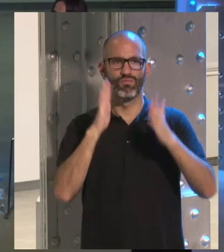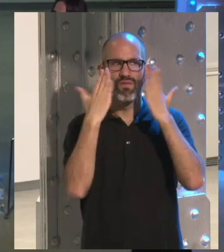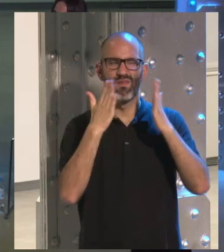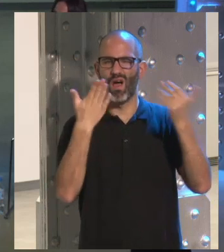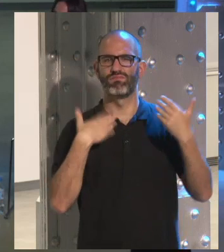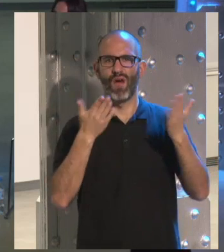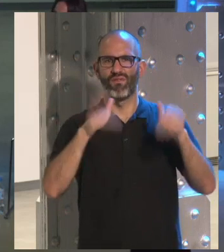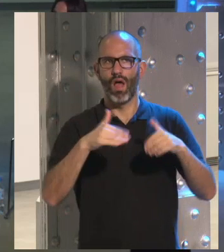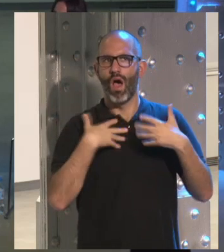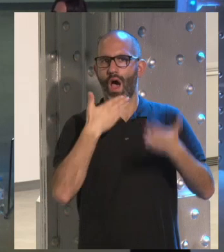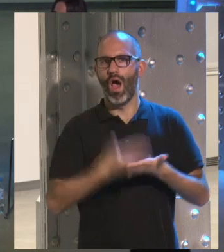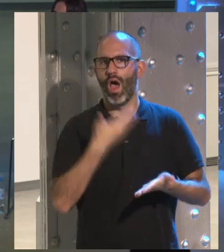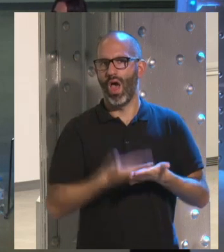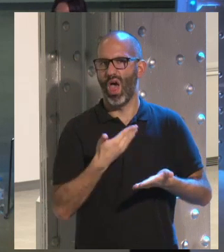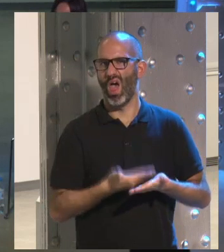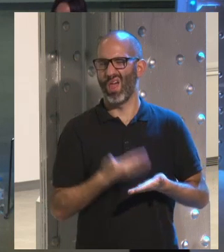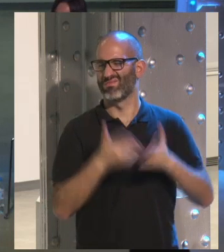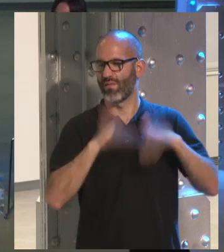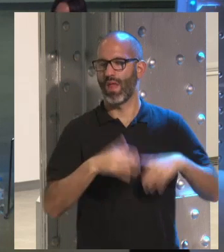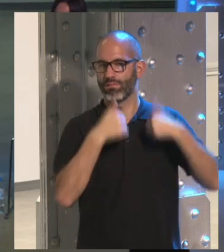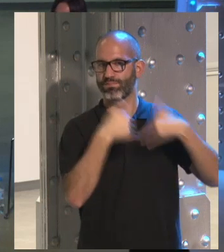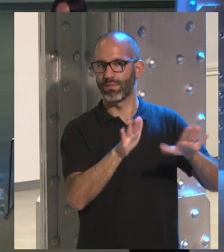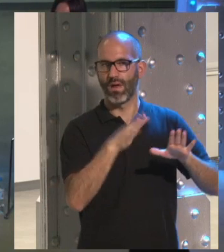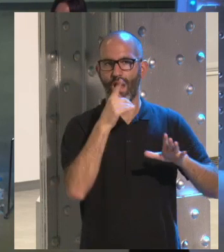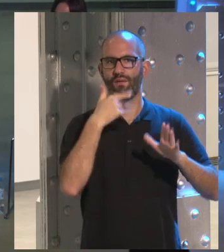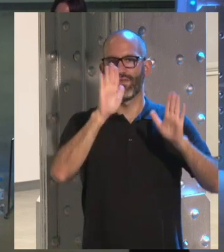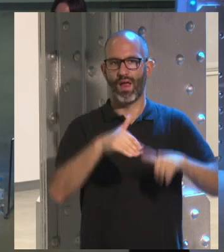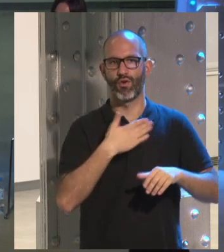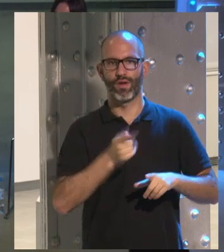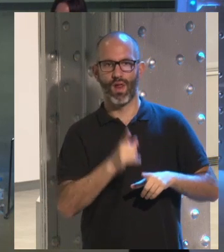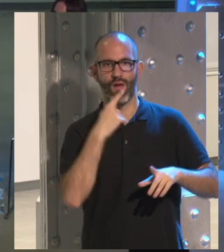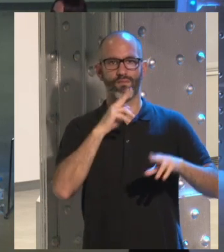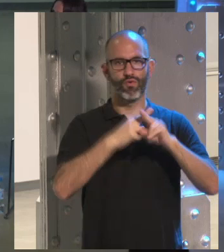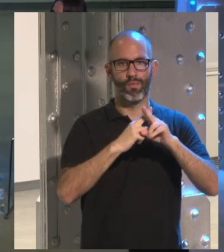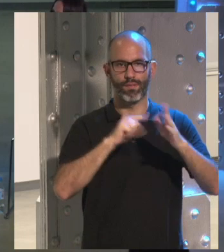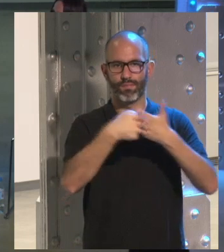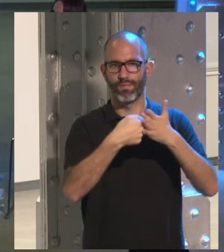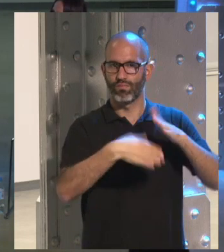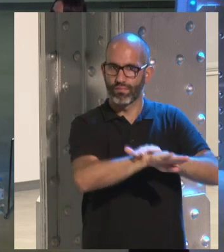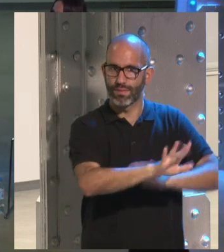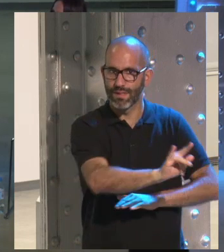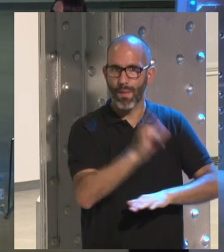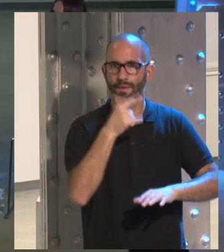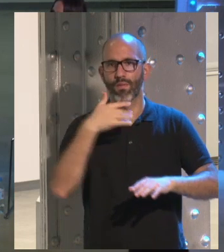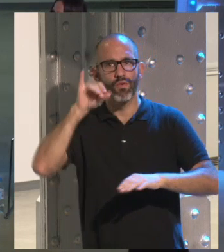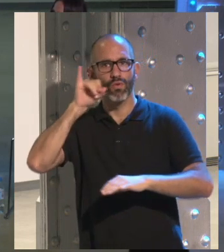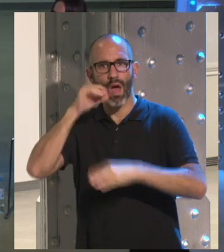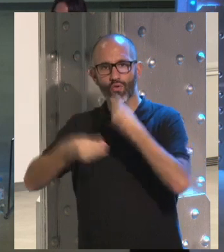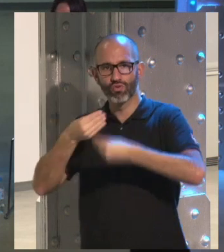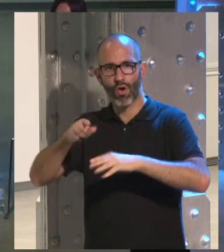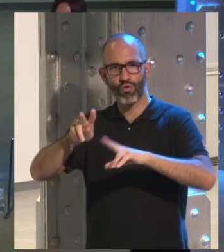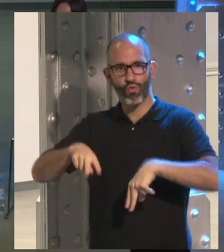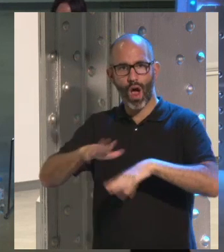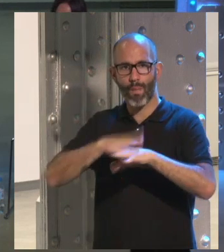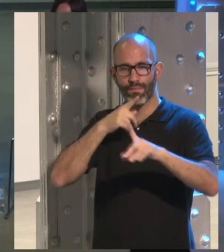me gusta y me voy. Entonces, de Facebook me fui, lo tengo para que no me ciberocupe en el nombre. No he usado nunca Instagram porque resulta que